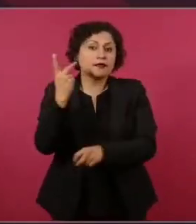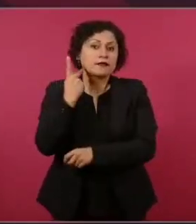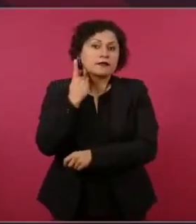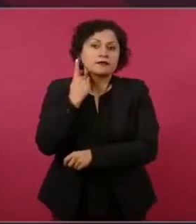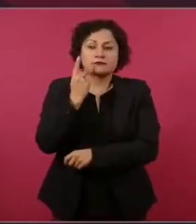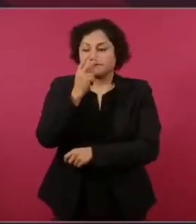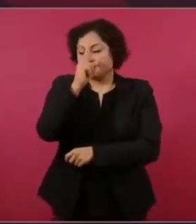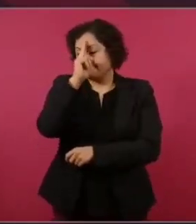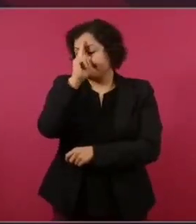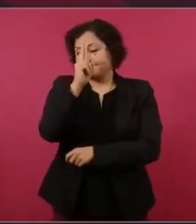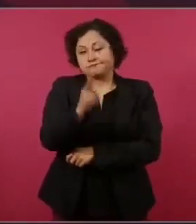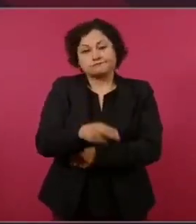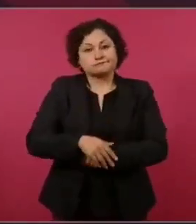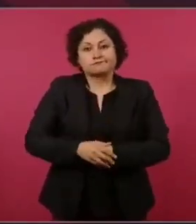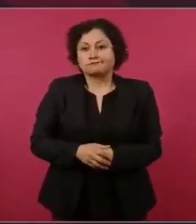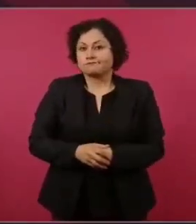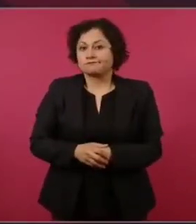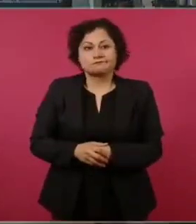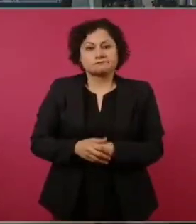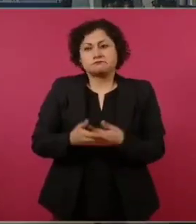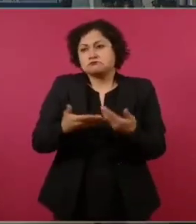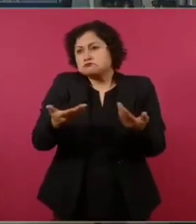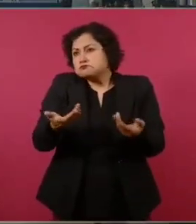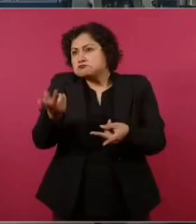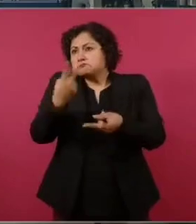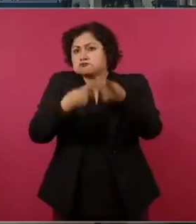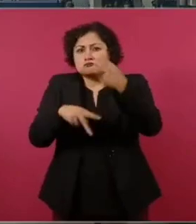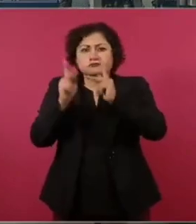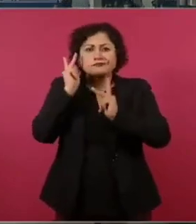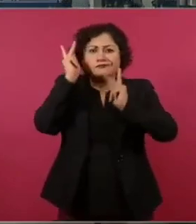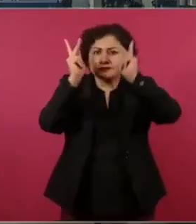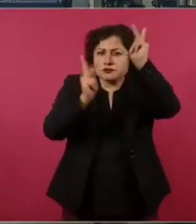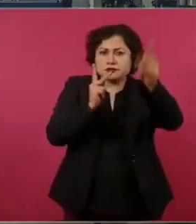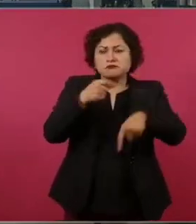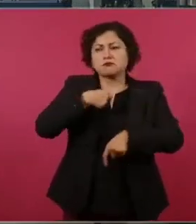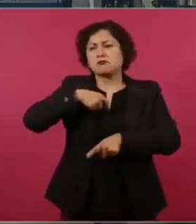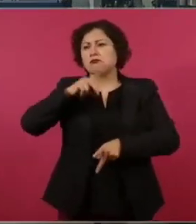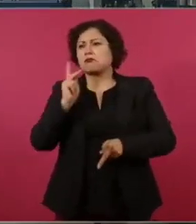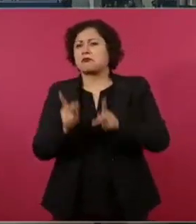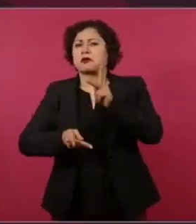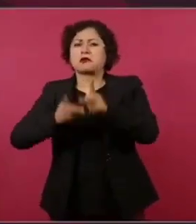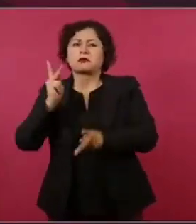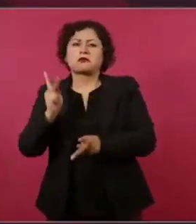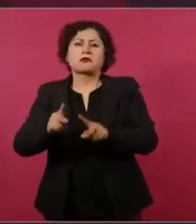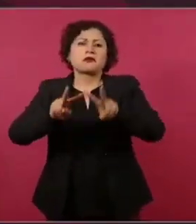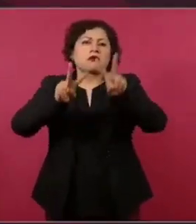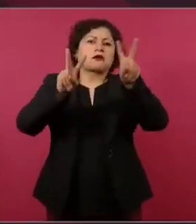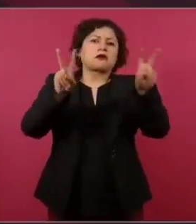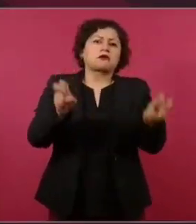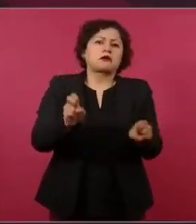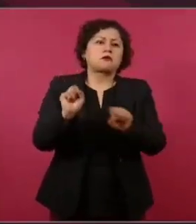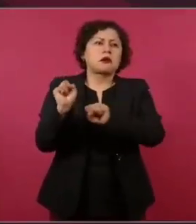Podemos hablar de cómo va la Liga Mexicana,